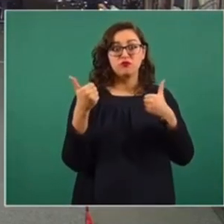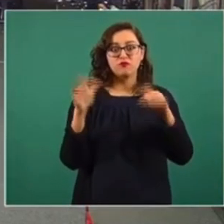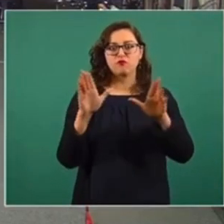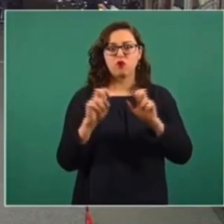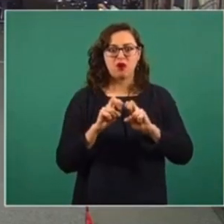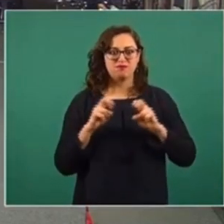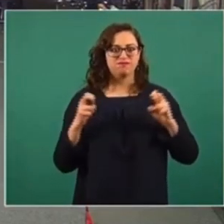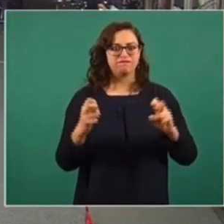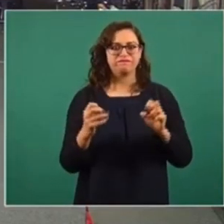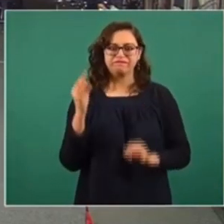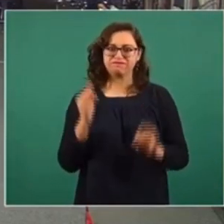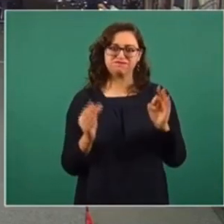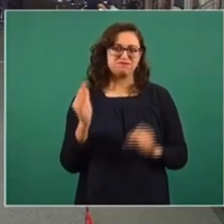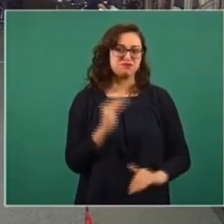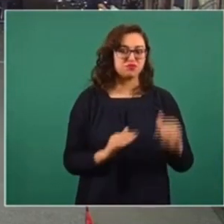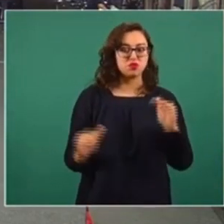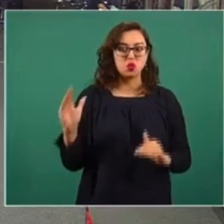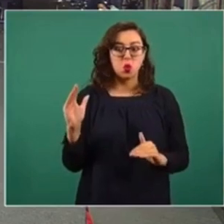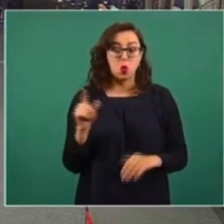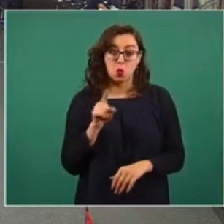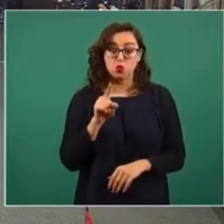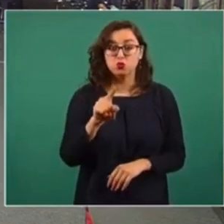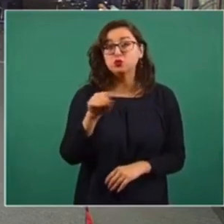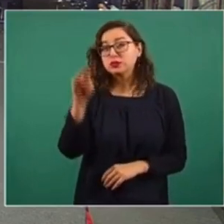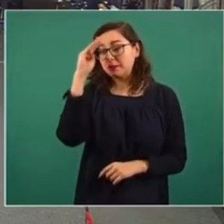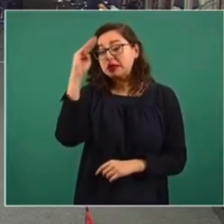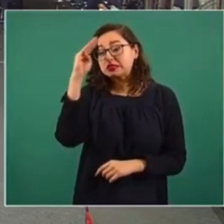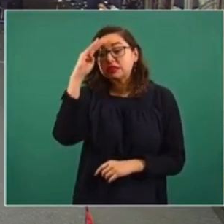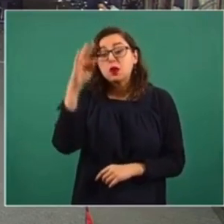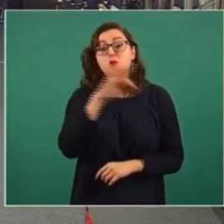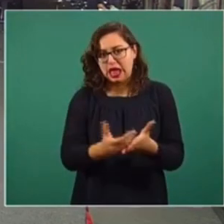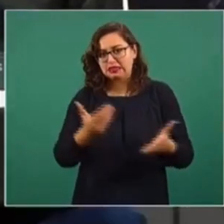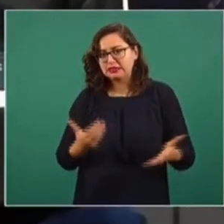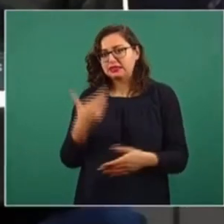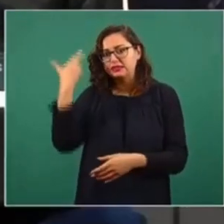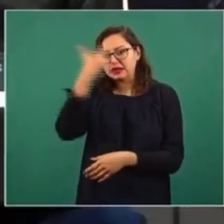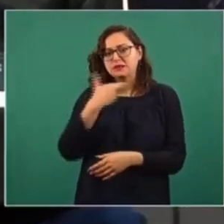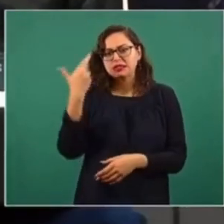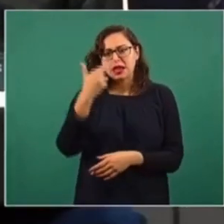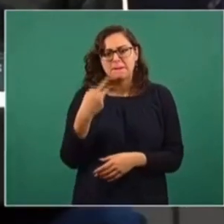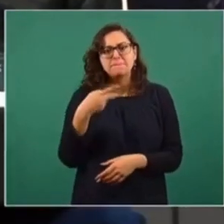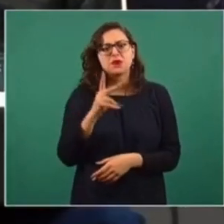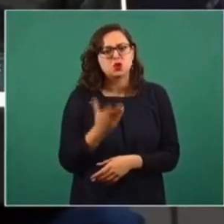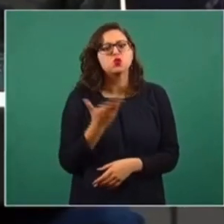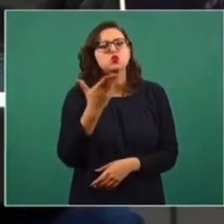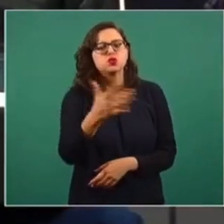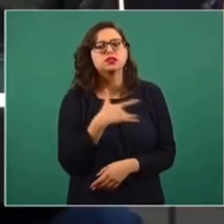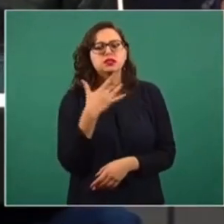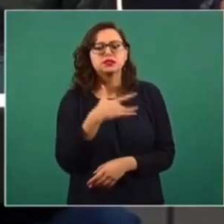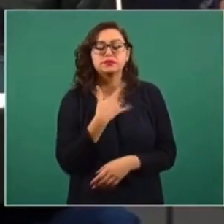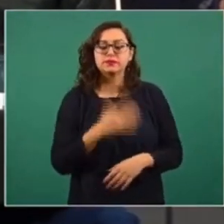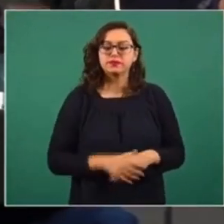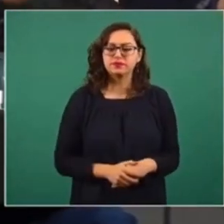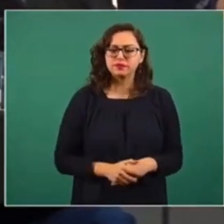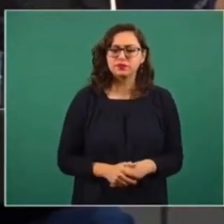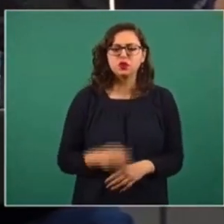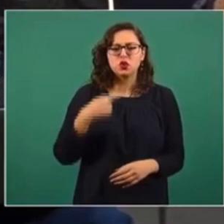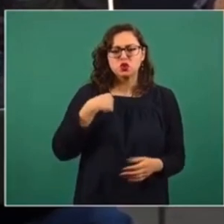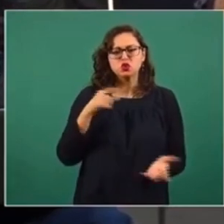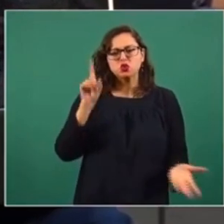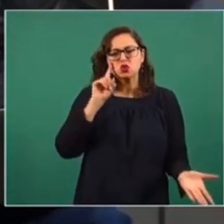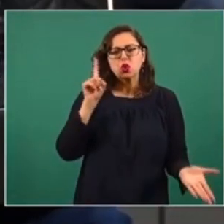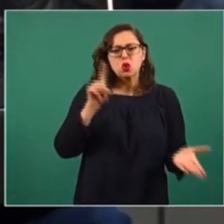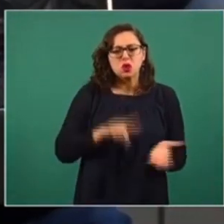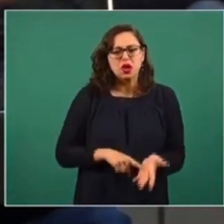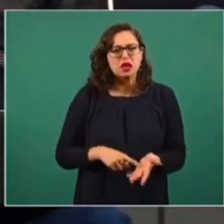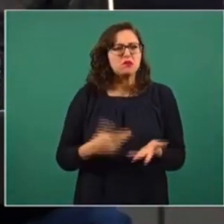posibilidad, o sea, ve cercana y sana para el país? Yo creo que siempre regular es importante y yo